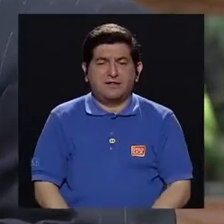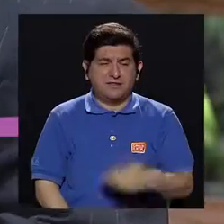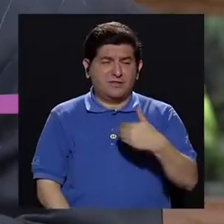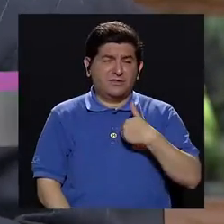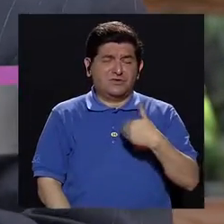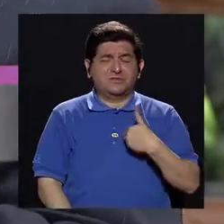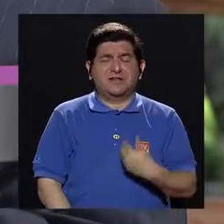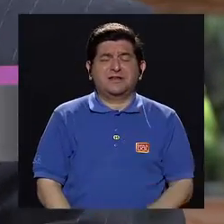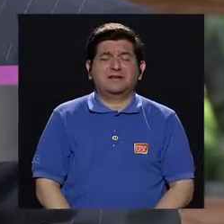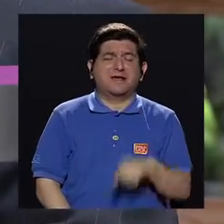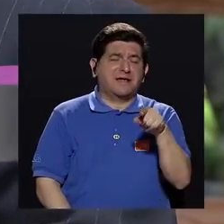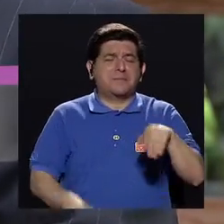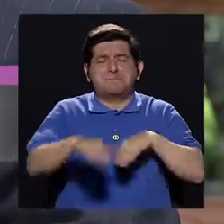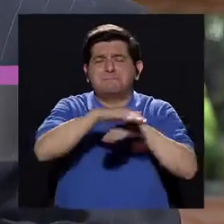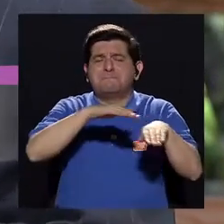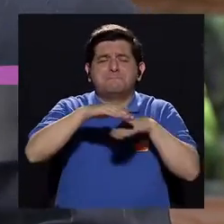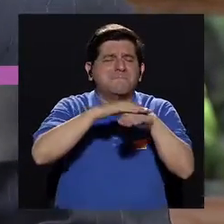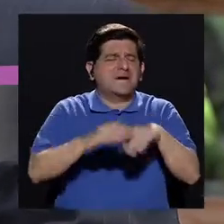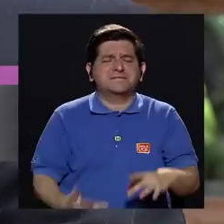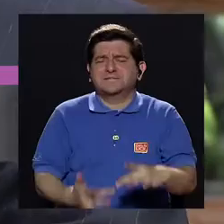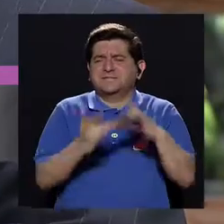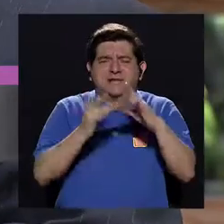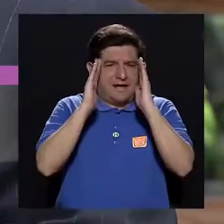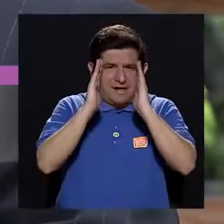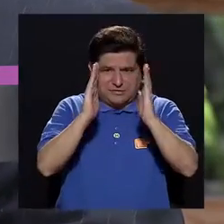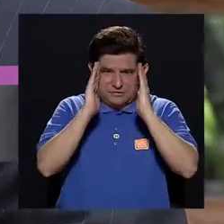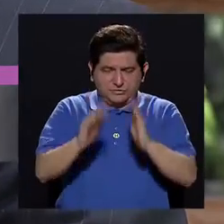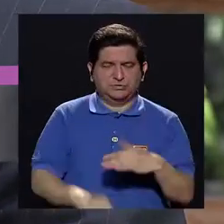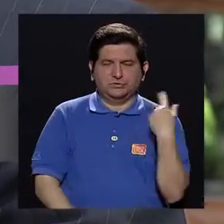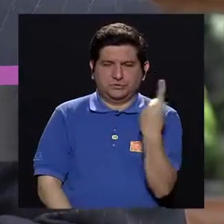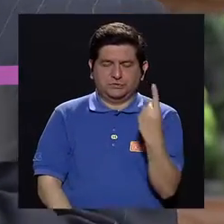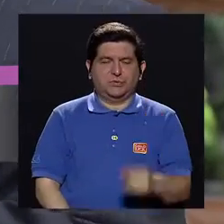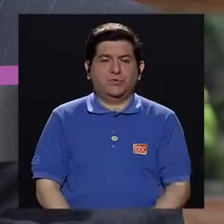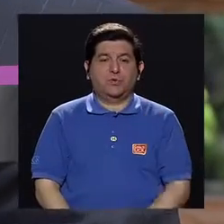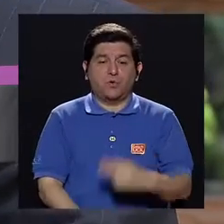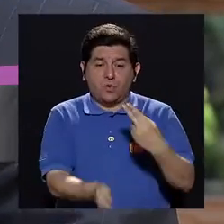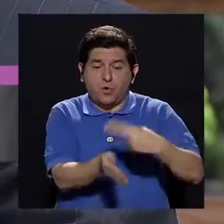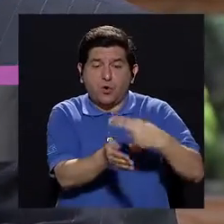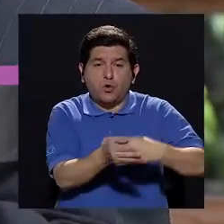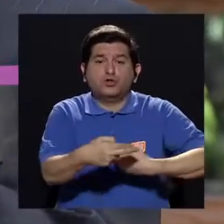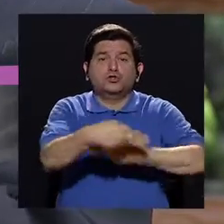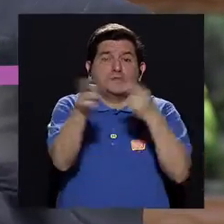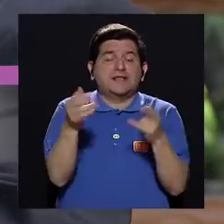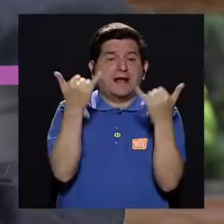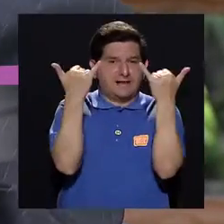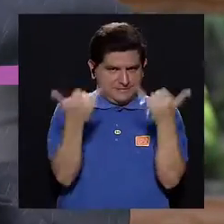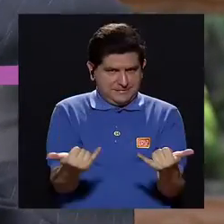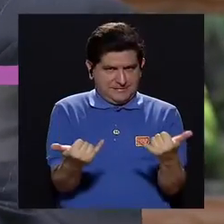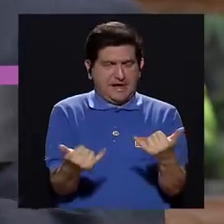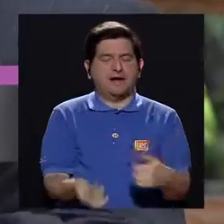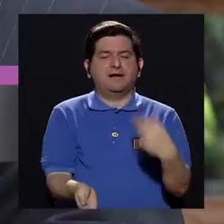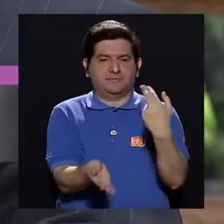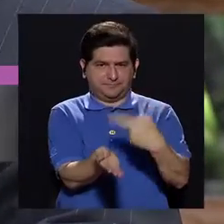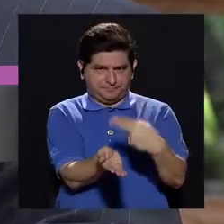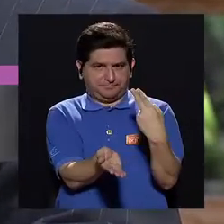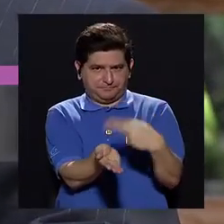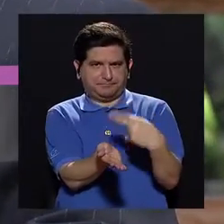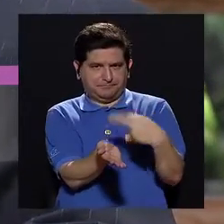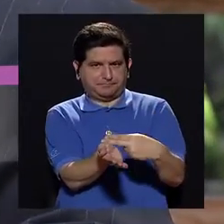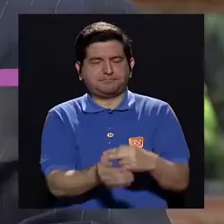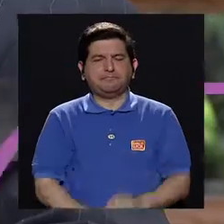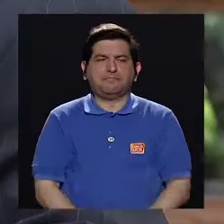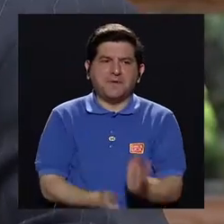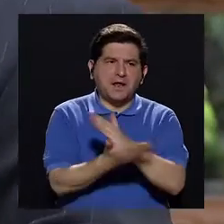esto, tienen básicamente las especialidades básicas. Eso es lo que ellos tienen. Los hospitales regionales ya son hospitales que tienen